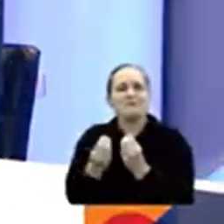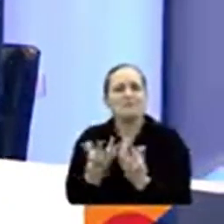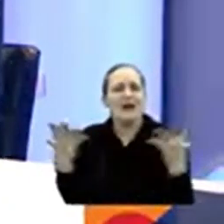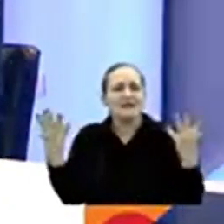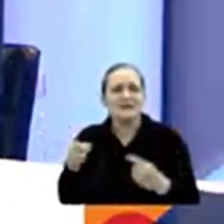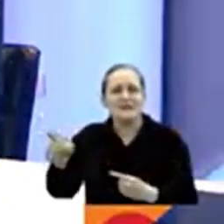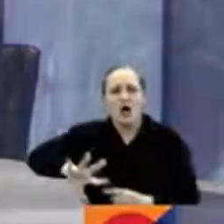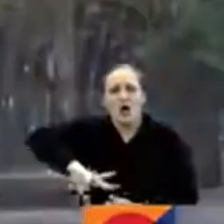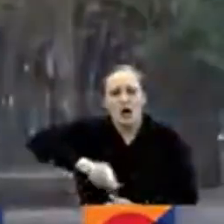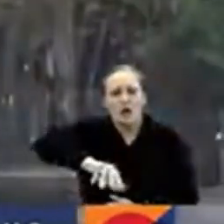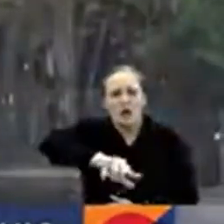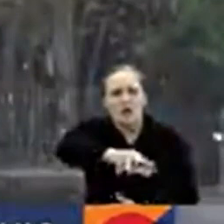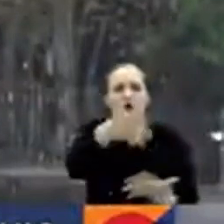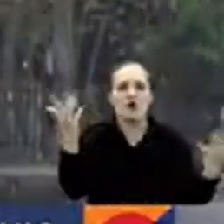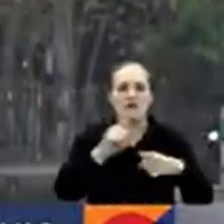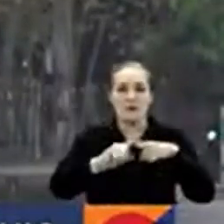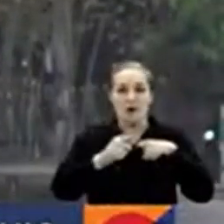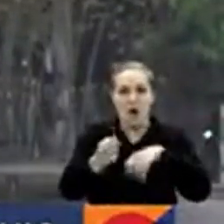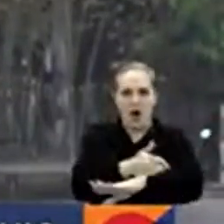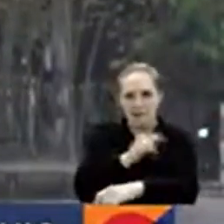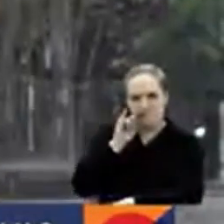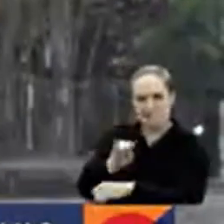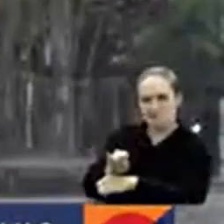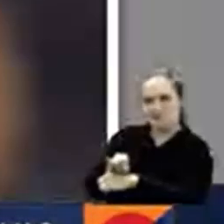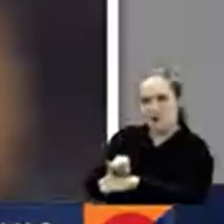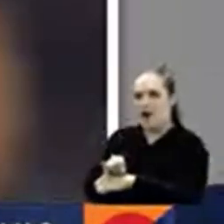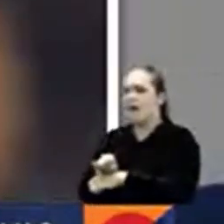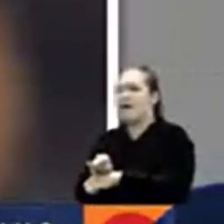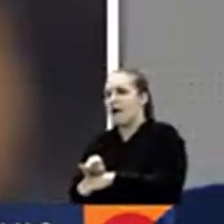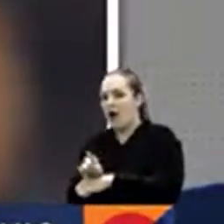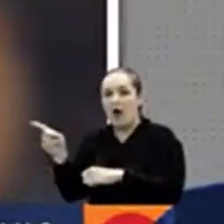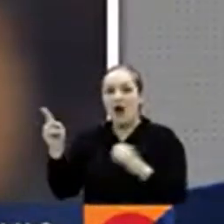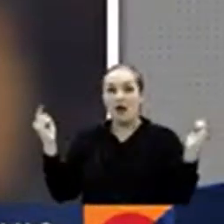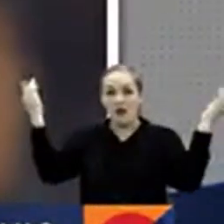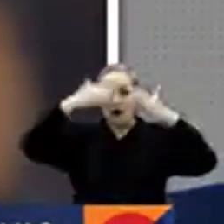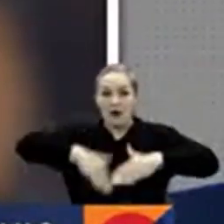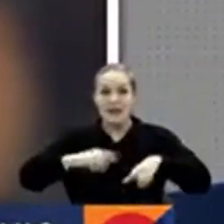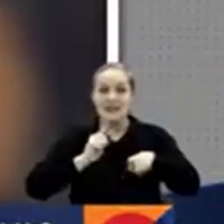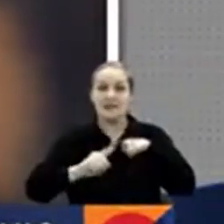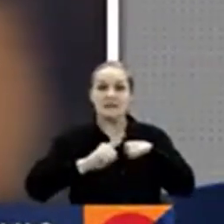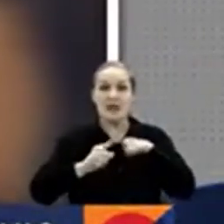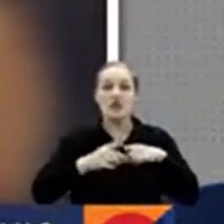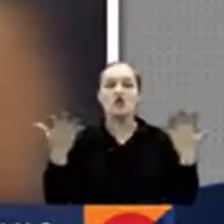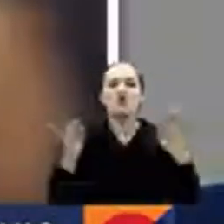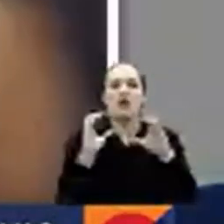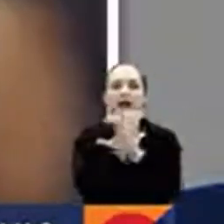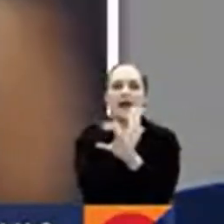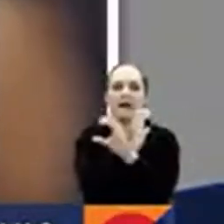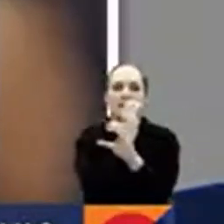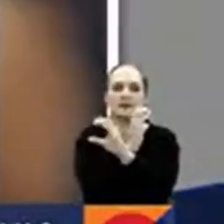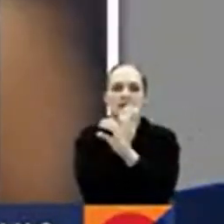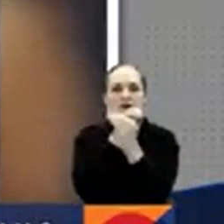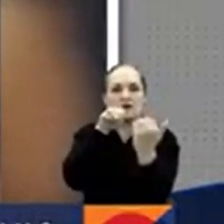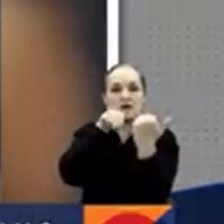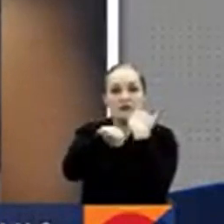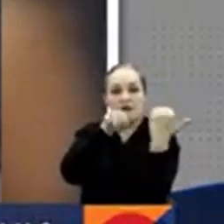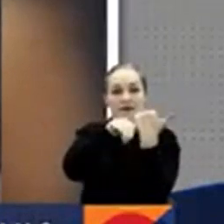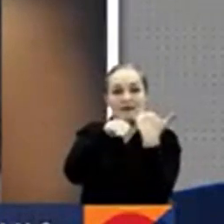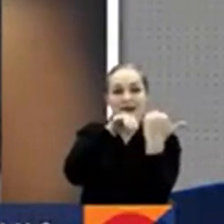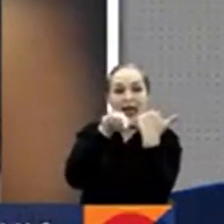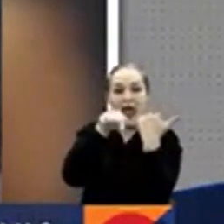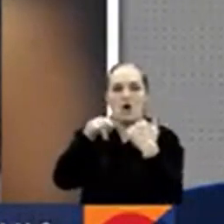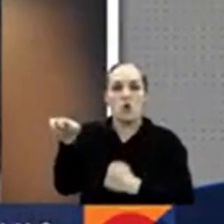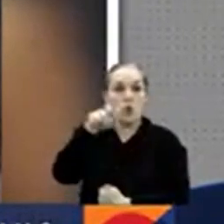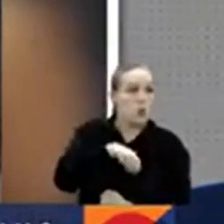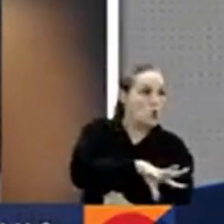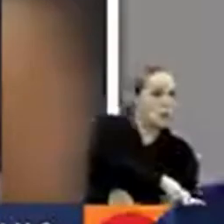duró el seguimiento a este hombre que robó bajo la modalidad de cosquilleo en la troncal Caracas. Según la Secretaría de Seguridad, entre enero y